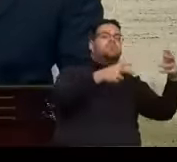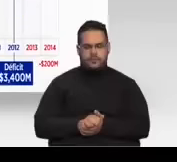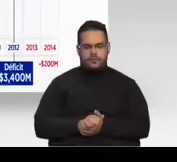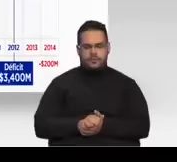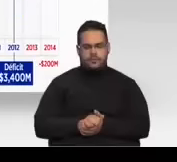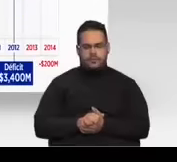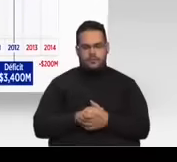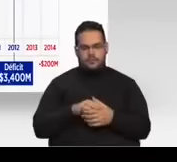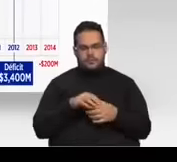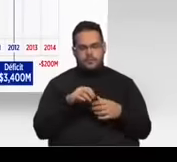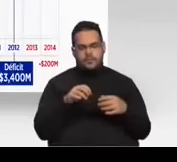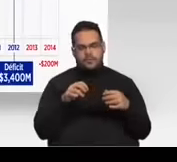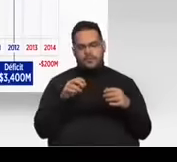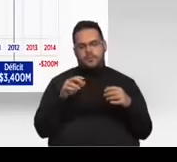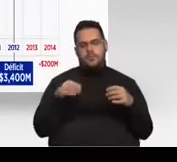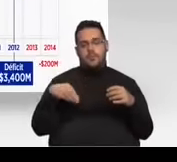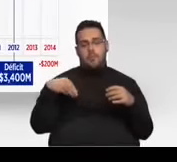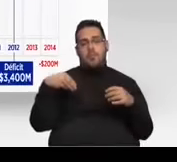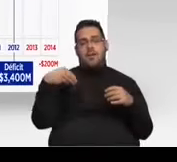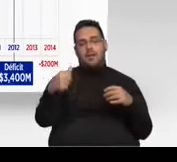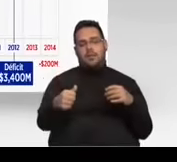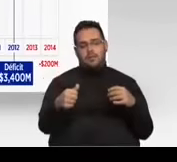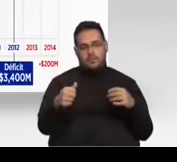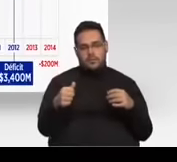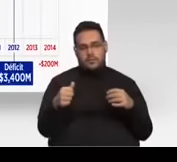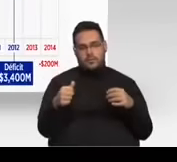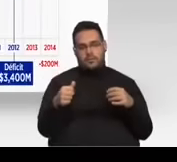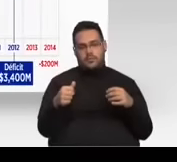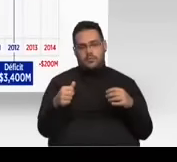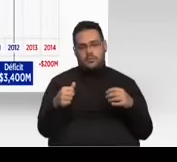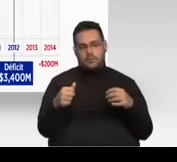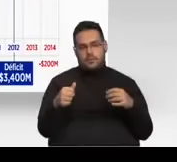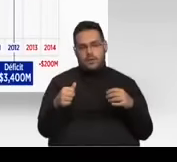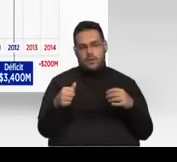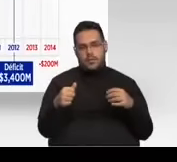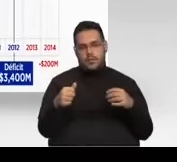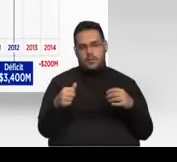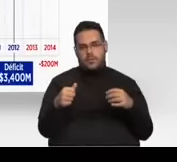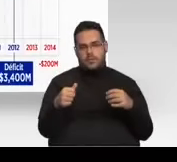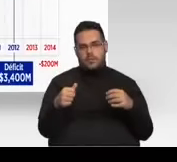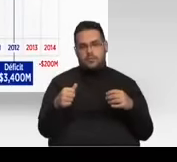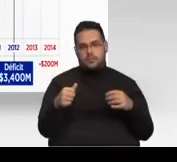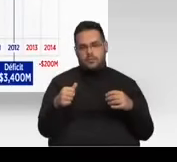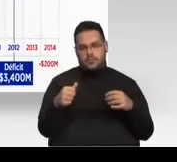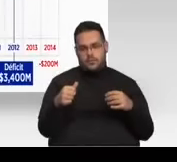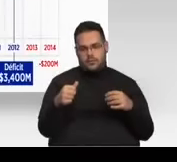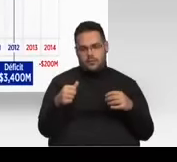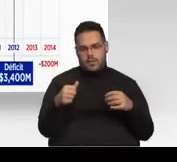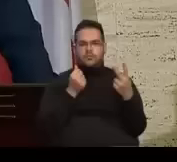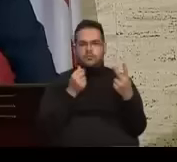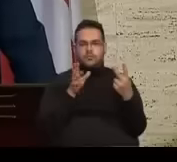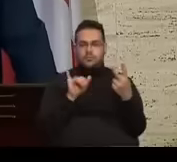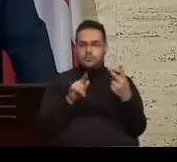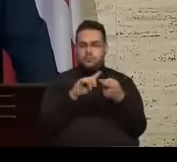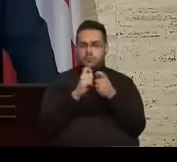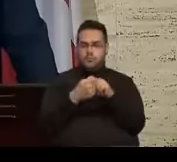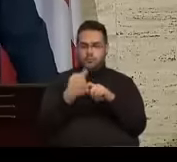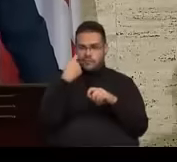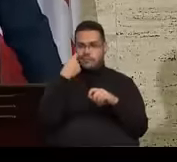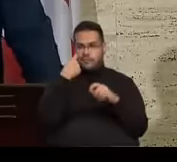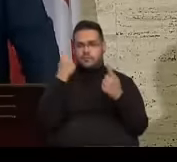déficit, la cual luego de reducir gastos públicos y de hacer varios ajustes, han podido bajar esa cifra. El